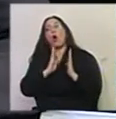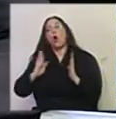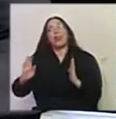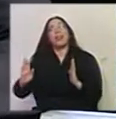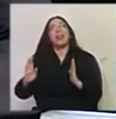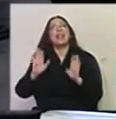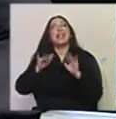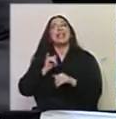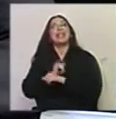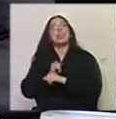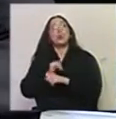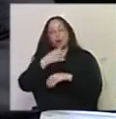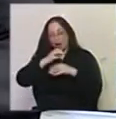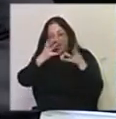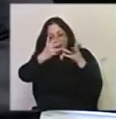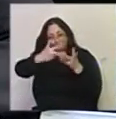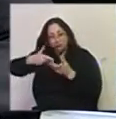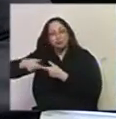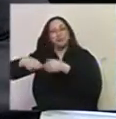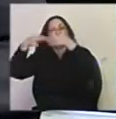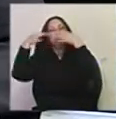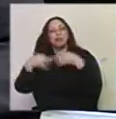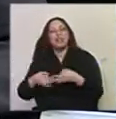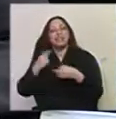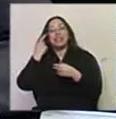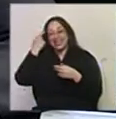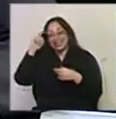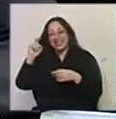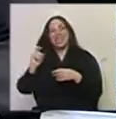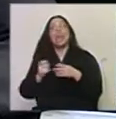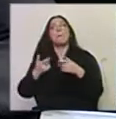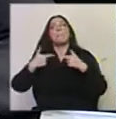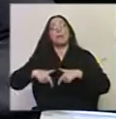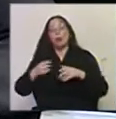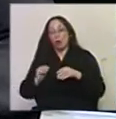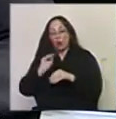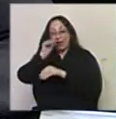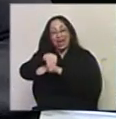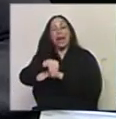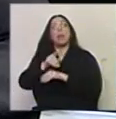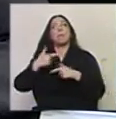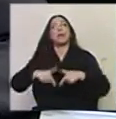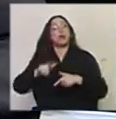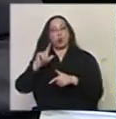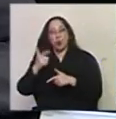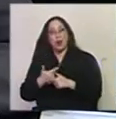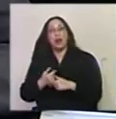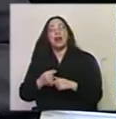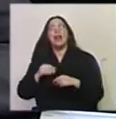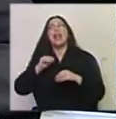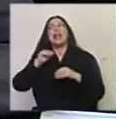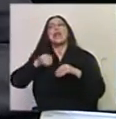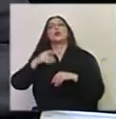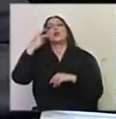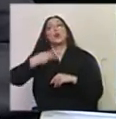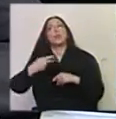Y en la medida que se creará, si se crea finalmente el Ministerio, un cargo de ministro que hoy no existe y un cargo de subsecretario